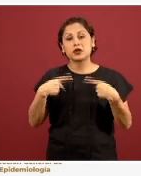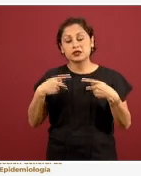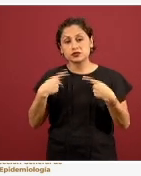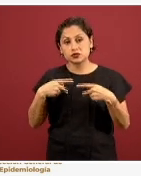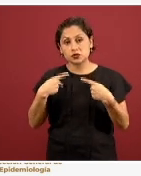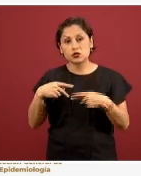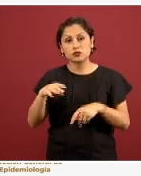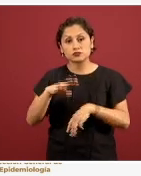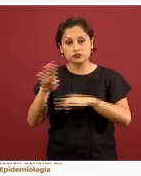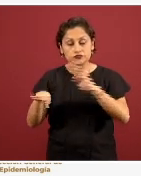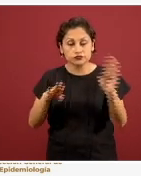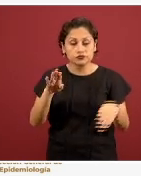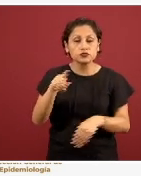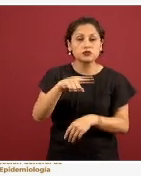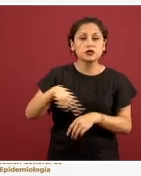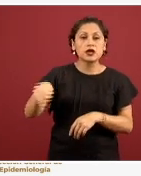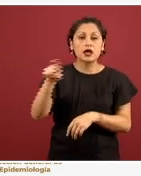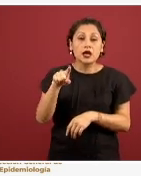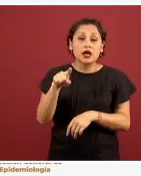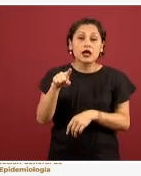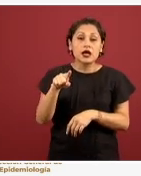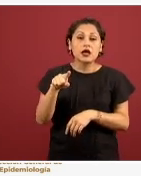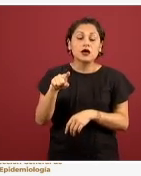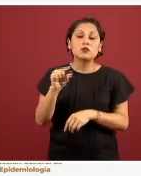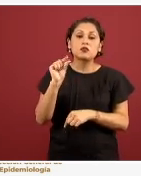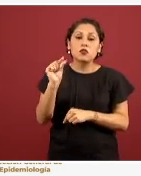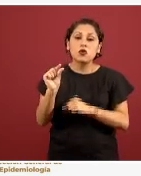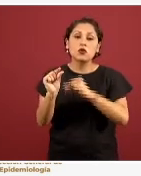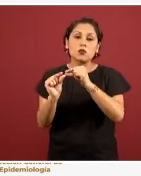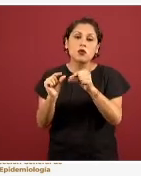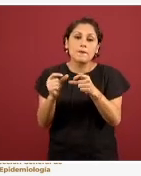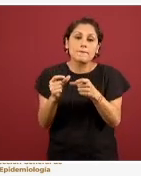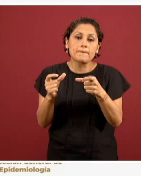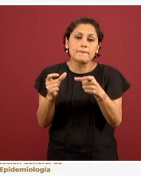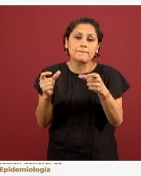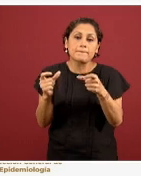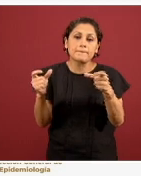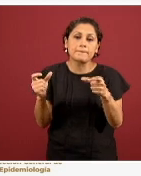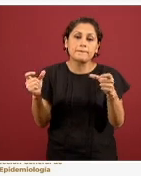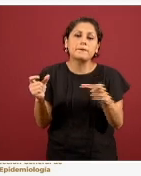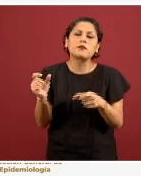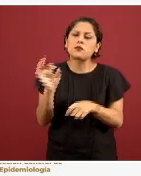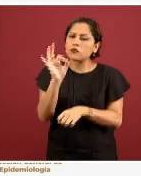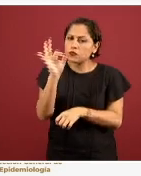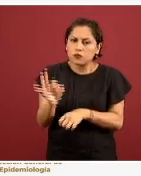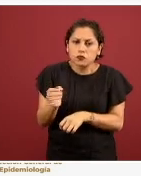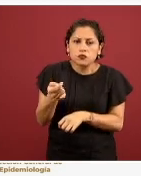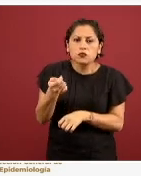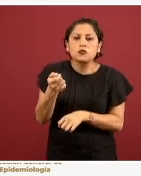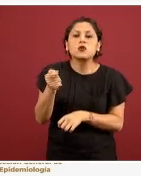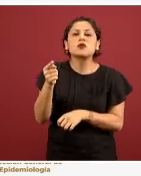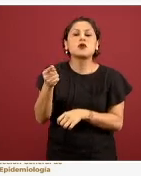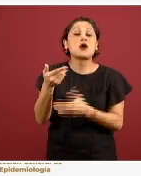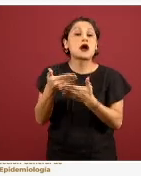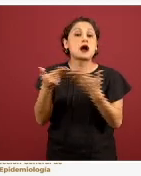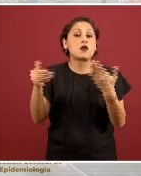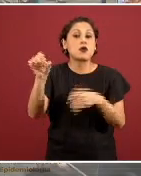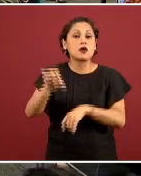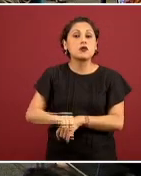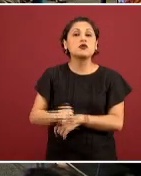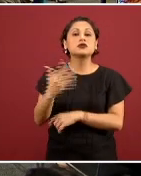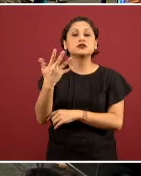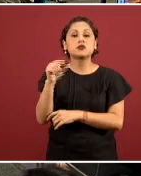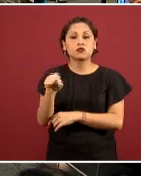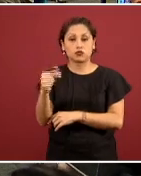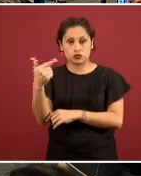pequeños porcentuales, pero se han seguido incrementando en los últimos días, llegando ahora a 5.7. Y si vemos la